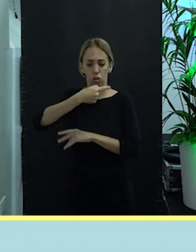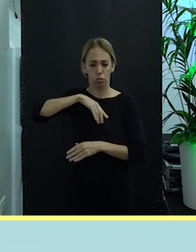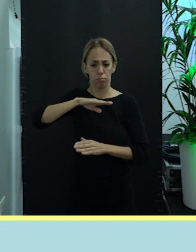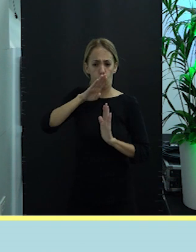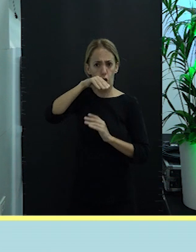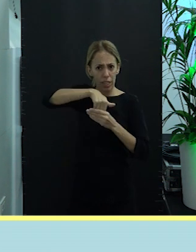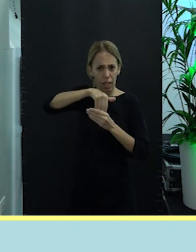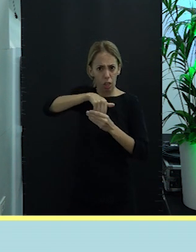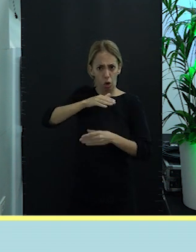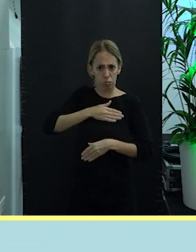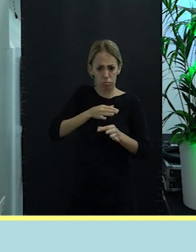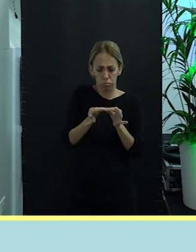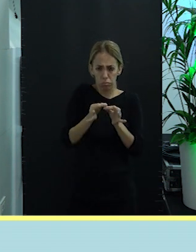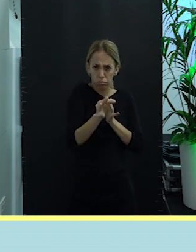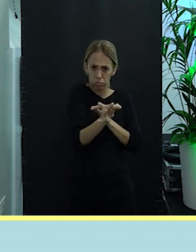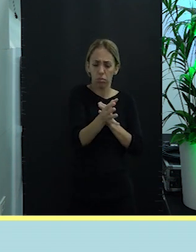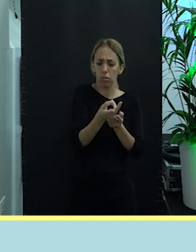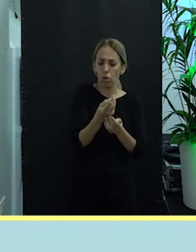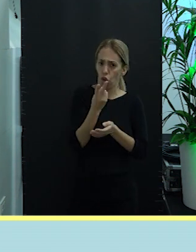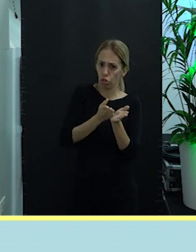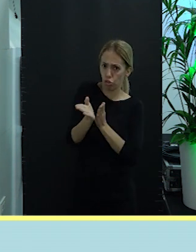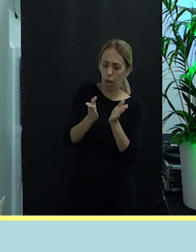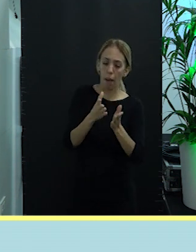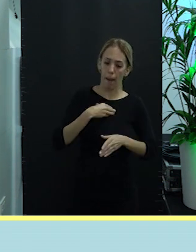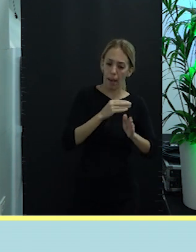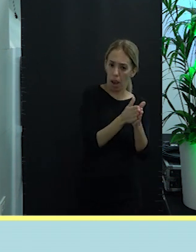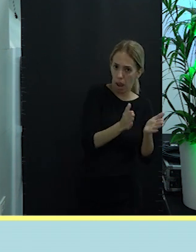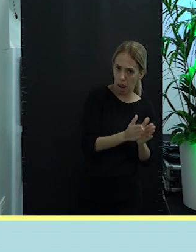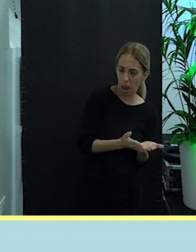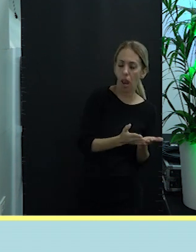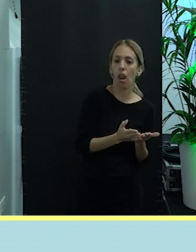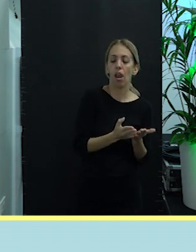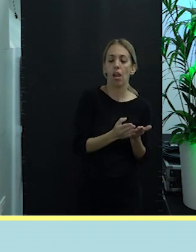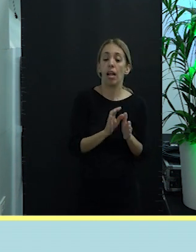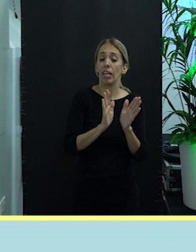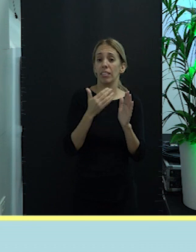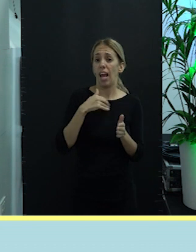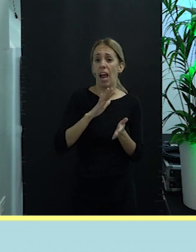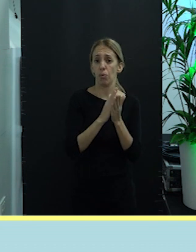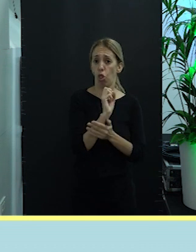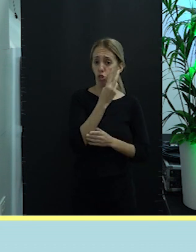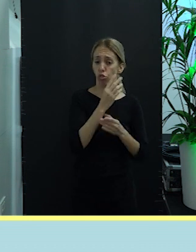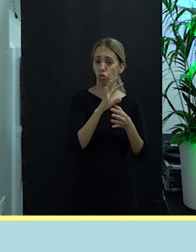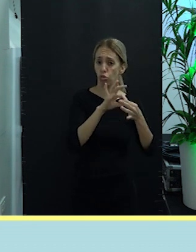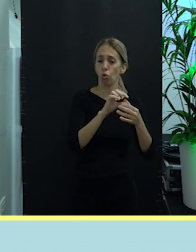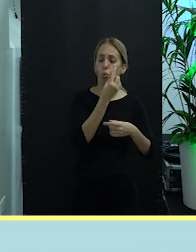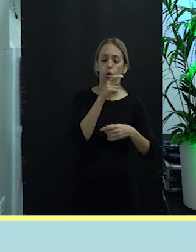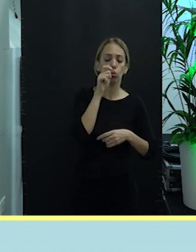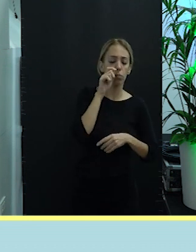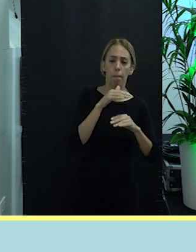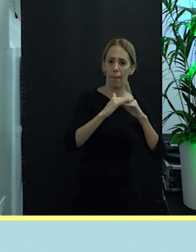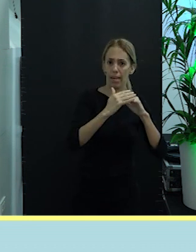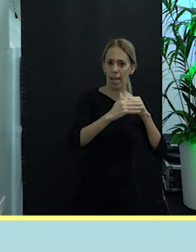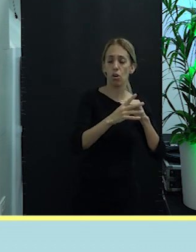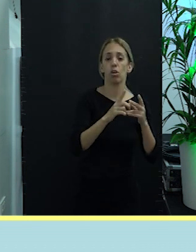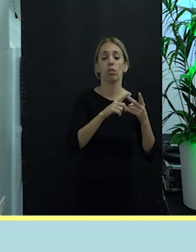contenidos no solo en papel. Ya tenemos dos libros, uno de ellos de turismo marinero. Ahora vamos por pesca-turismo, ya está